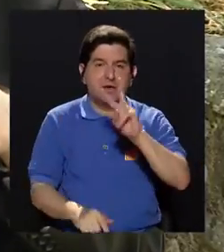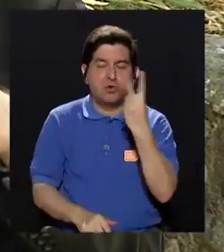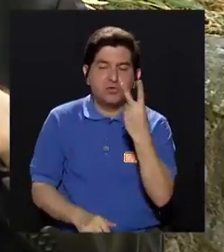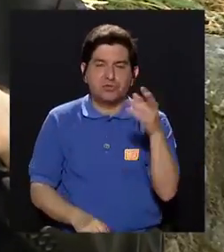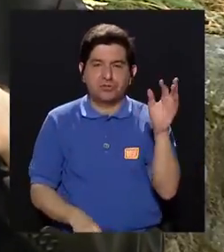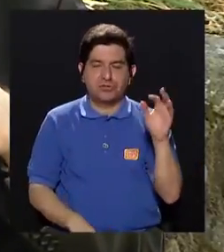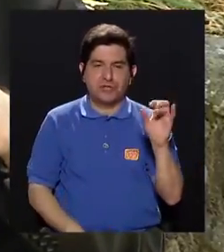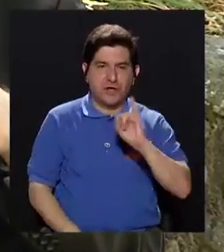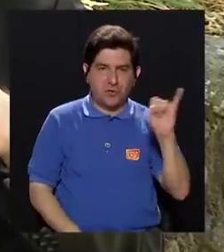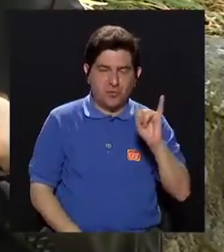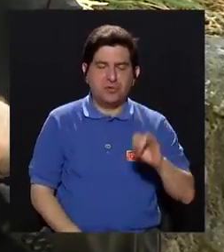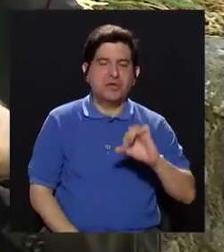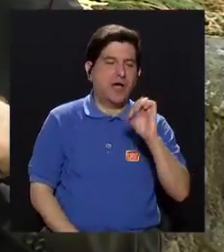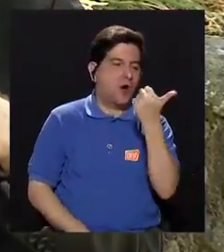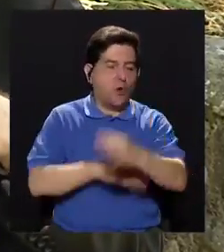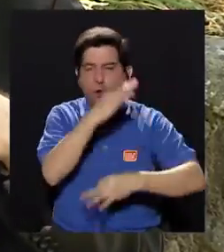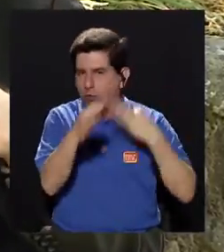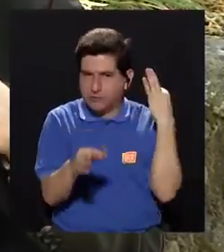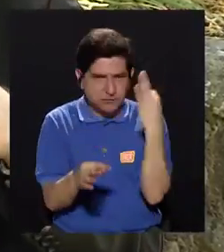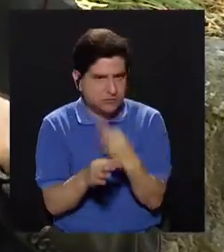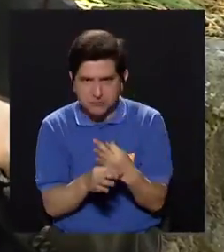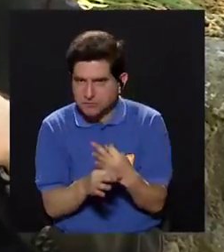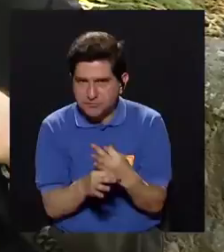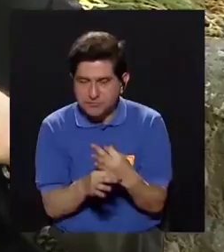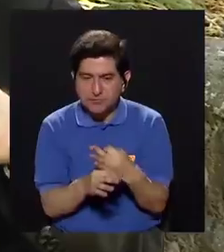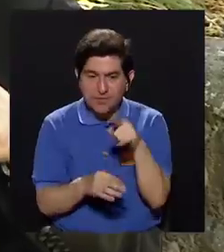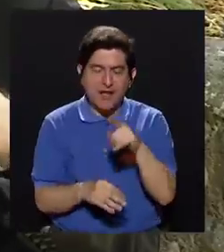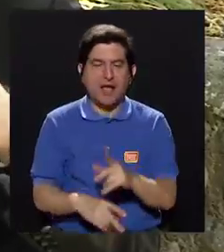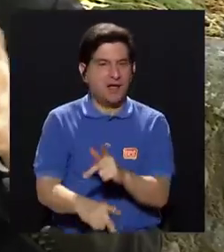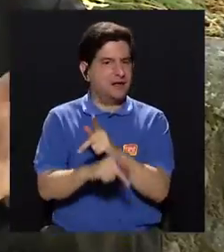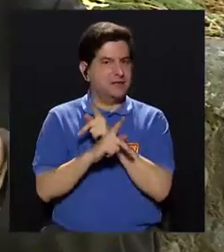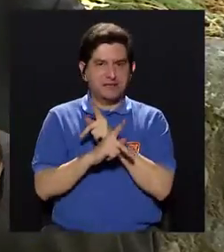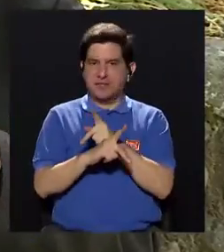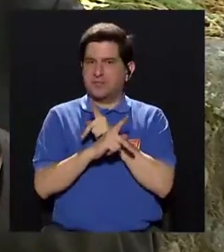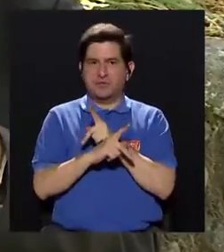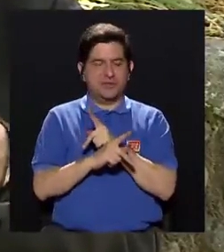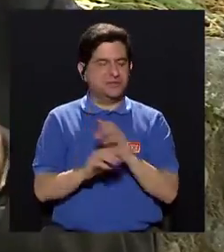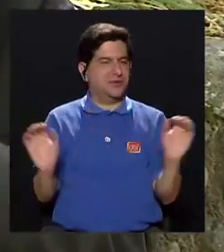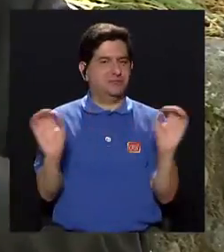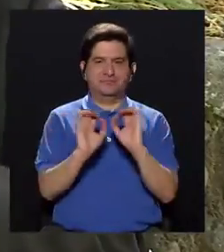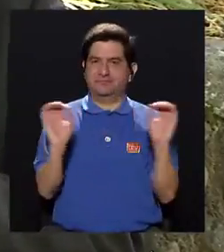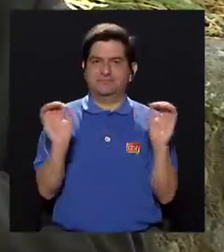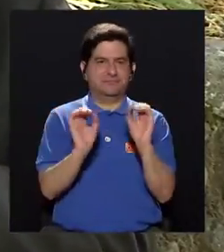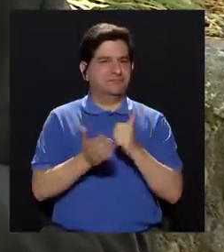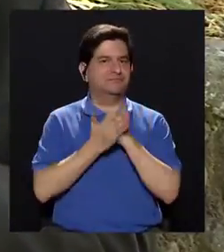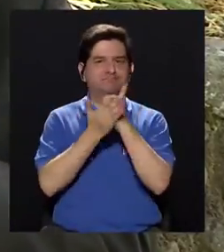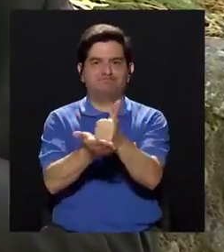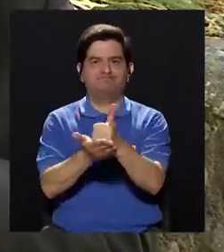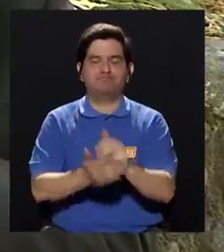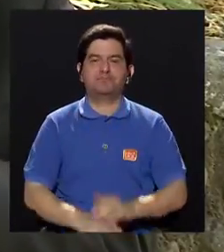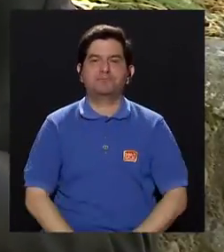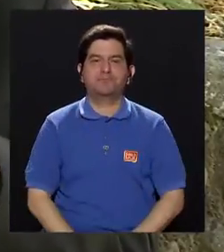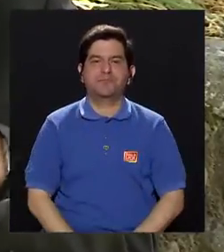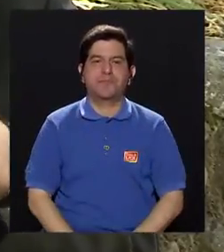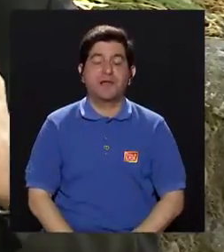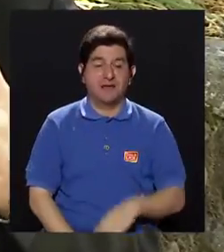produce una segunda infección por un serotipo diferente, esa inmunidad no protege contra este. Entonces, más bien se